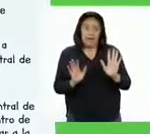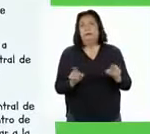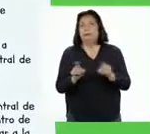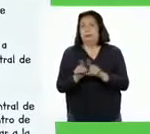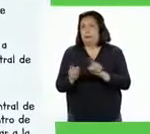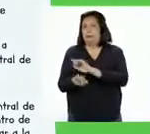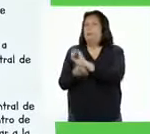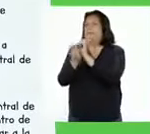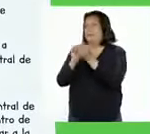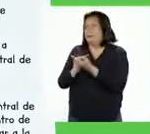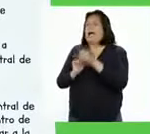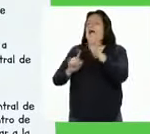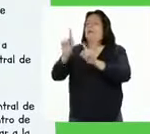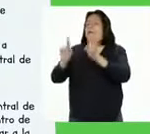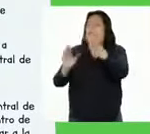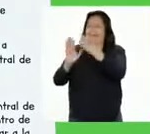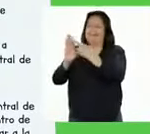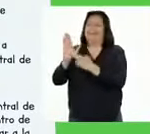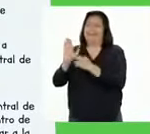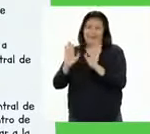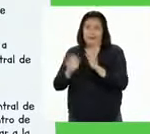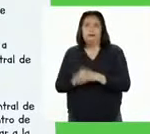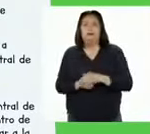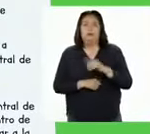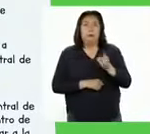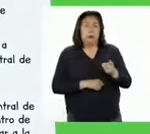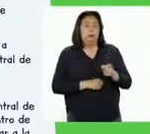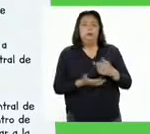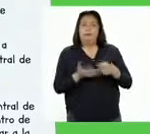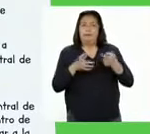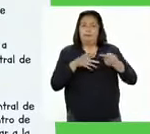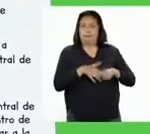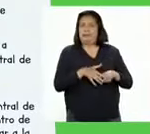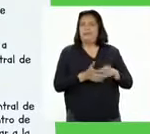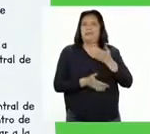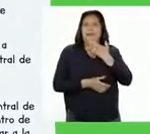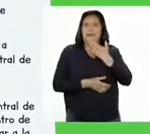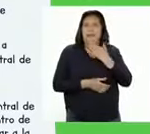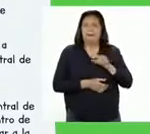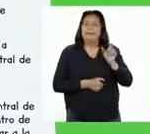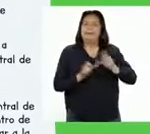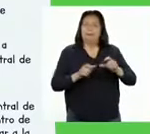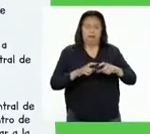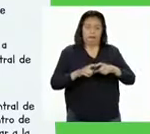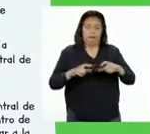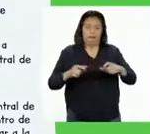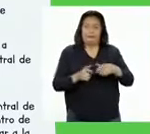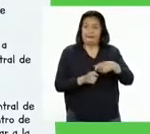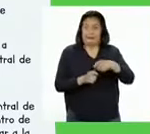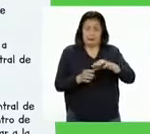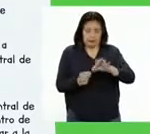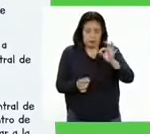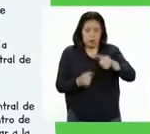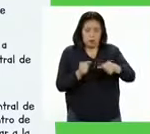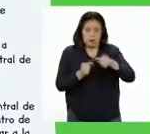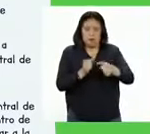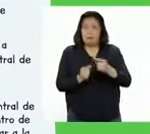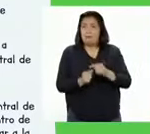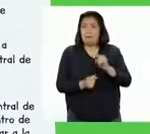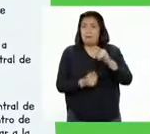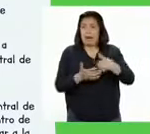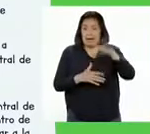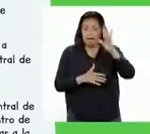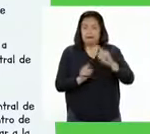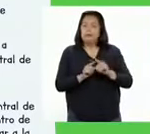También cambiamos alguna de las reglas. El turno comienza por el jugador que saca la tarjeta con número mayor y continúa los